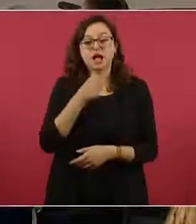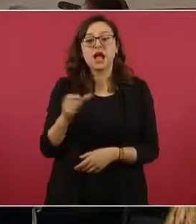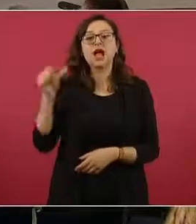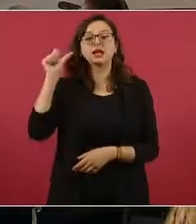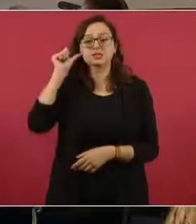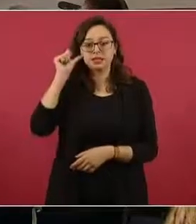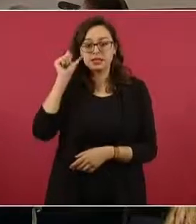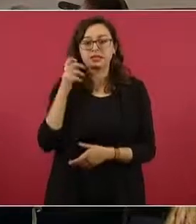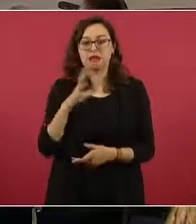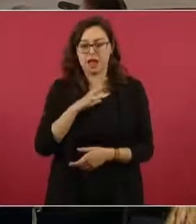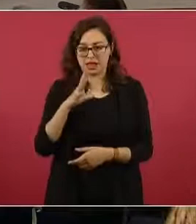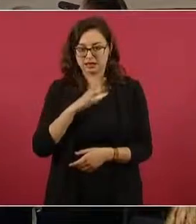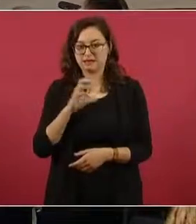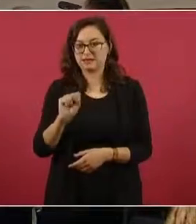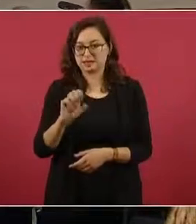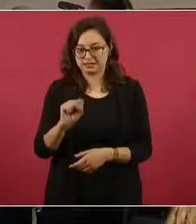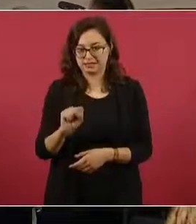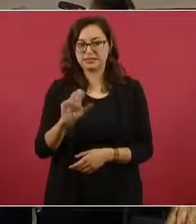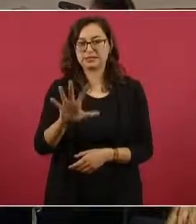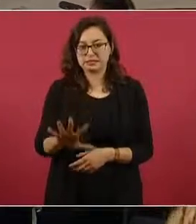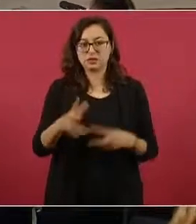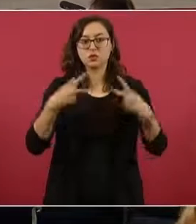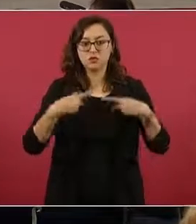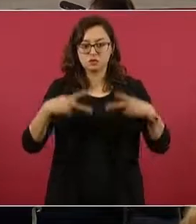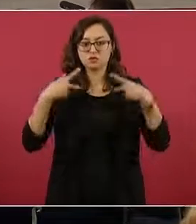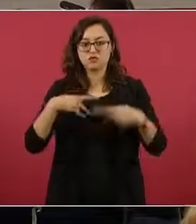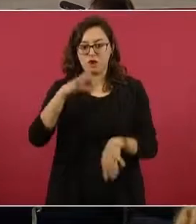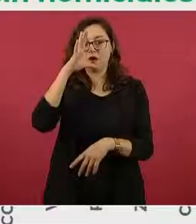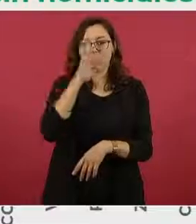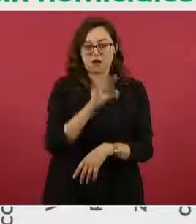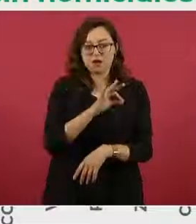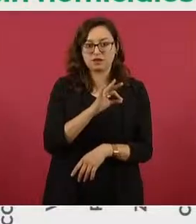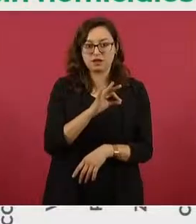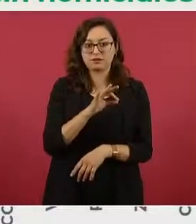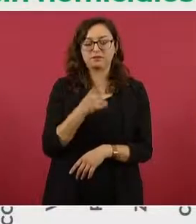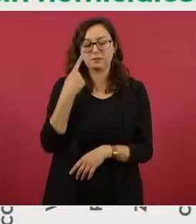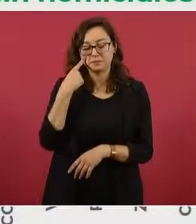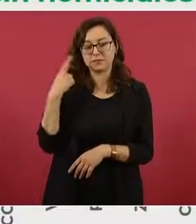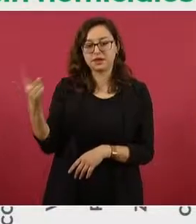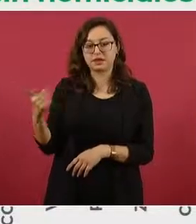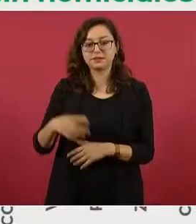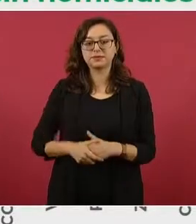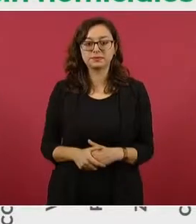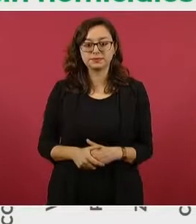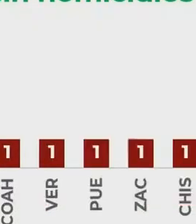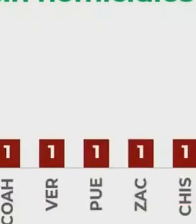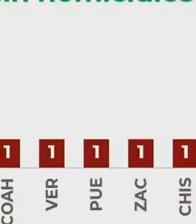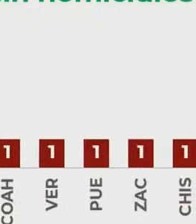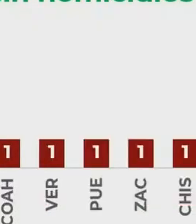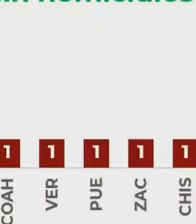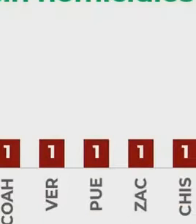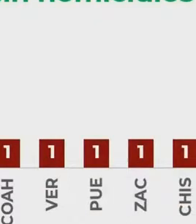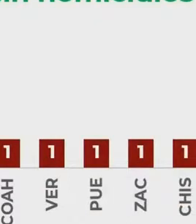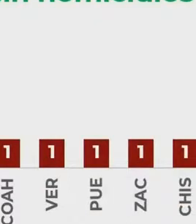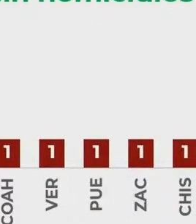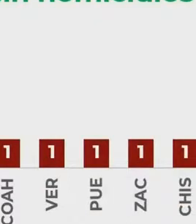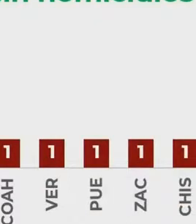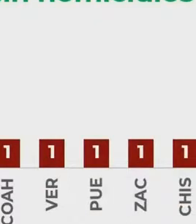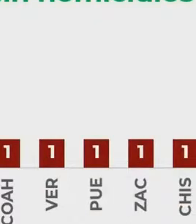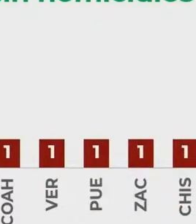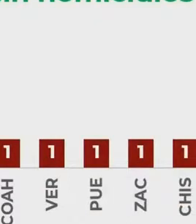tenemos 65, ya no 118, de todas maneras